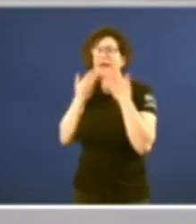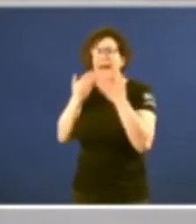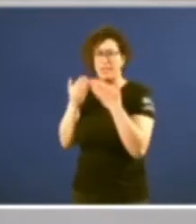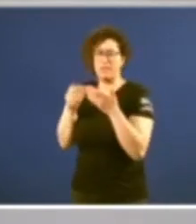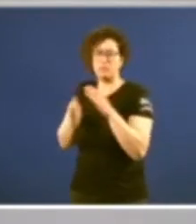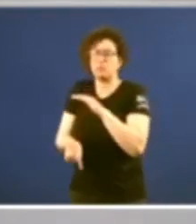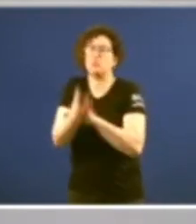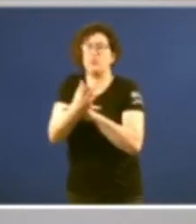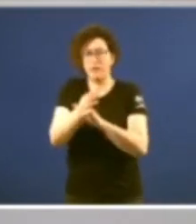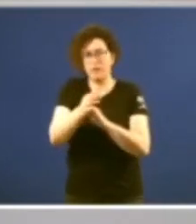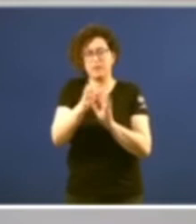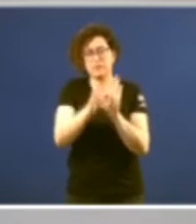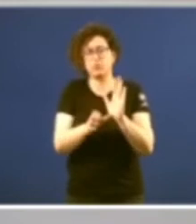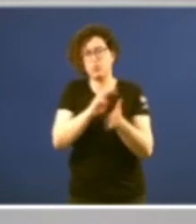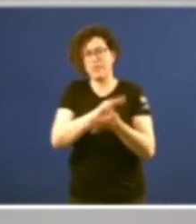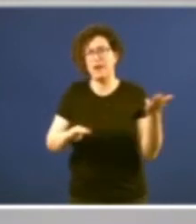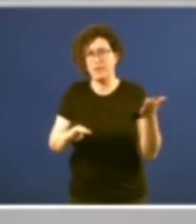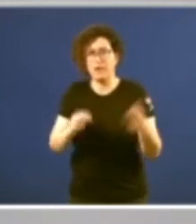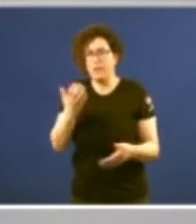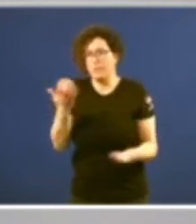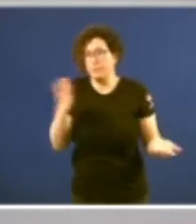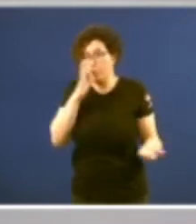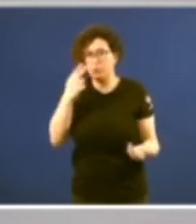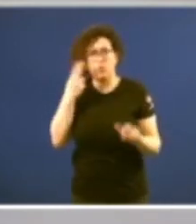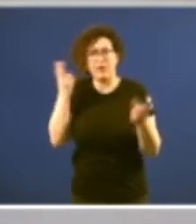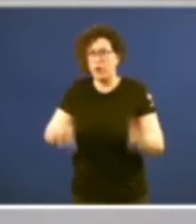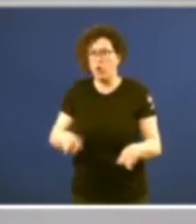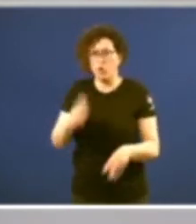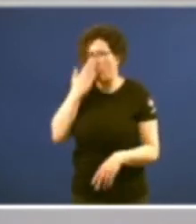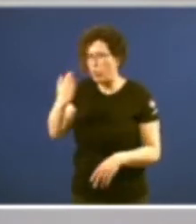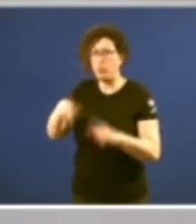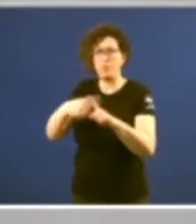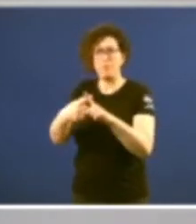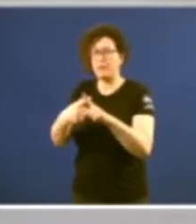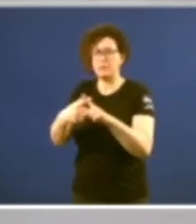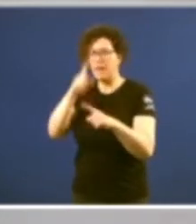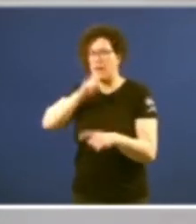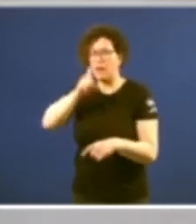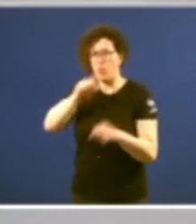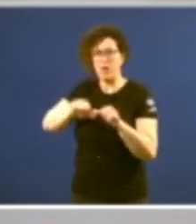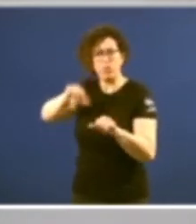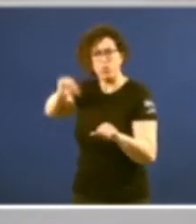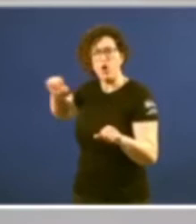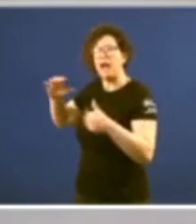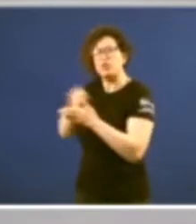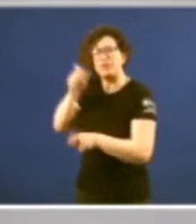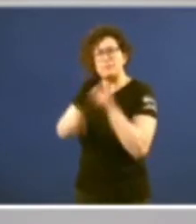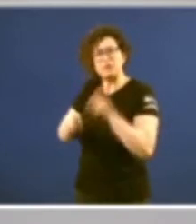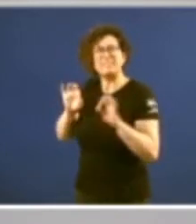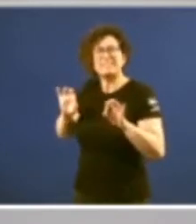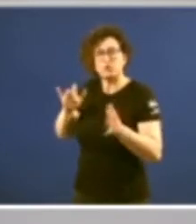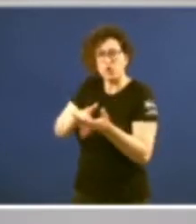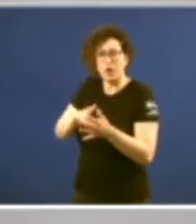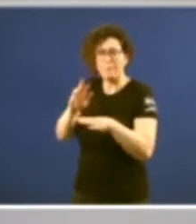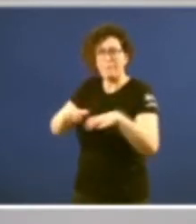do Estatuto de Galicia. Vaya, por consiguiente, mi reconocimento, mi recuerdo a todos os parlamentarios que,